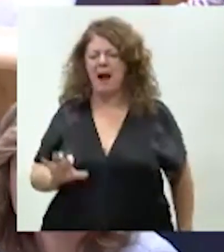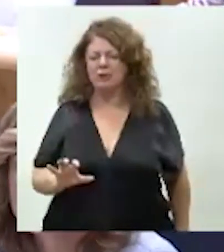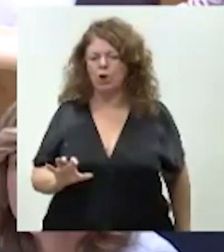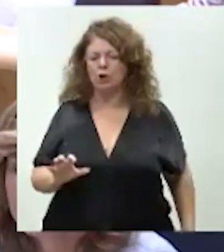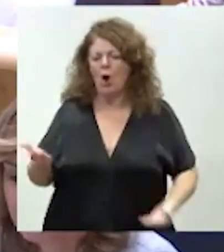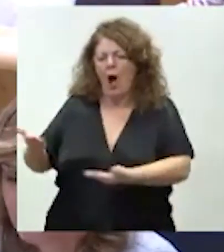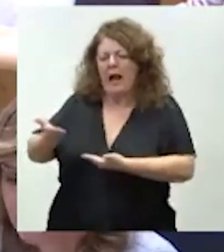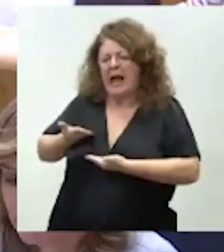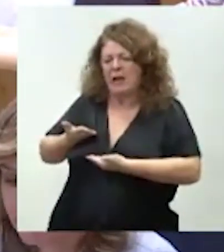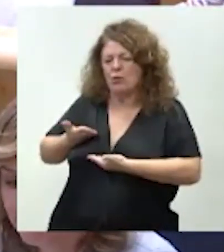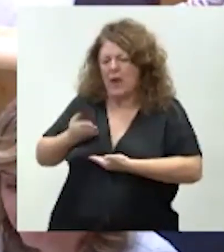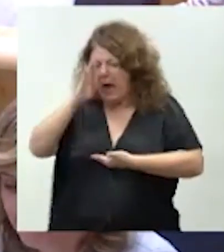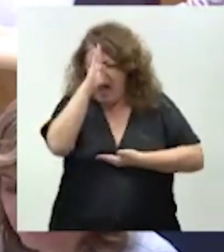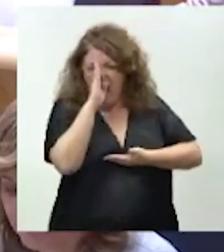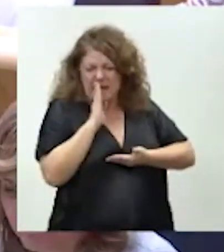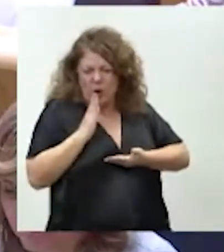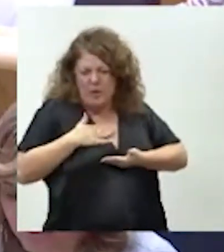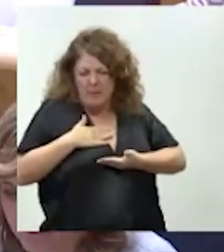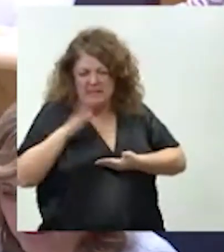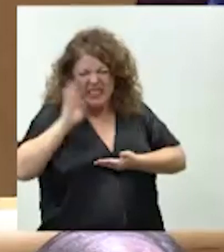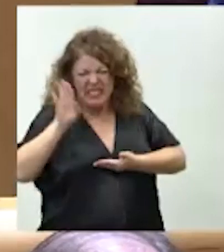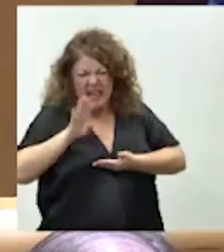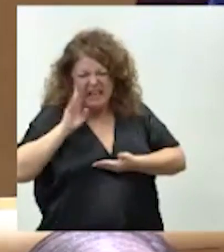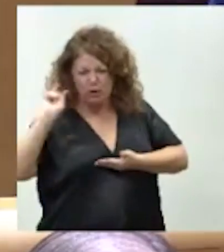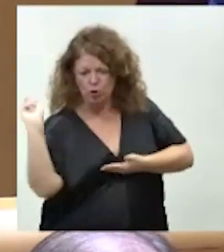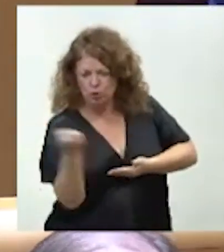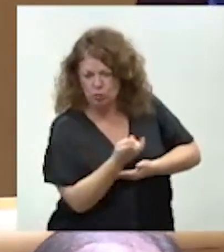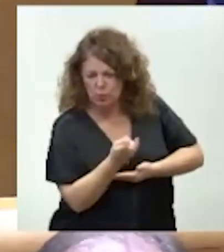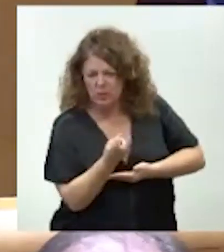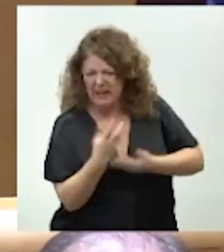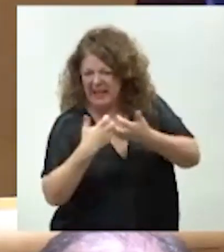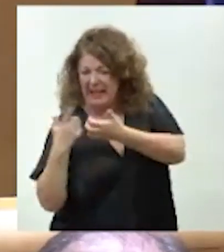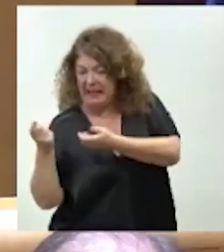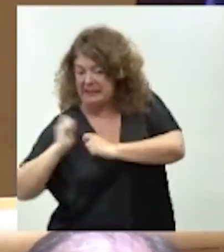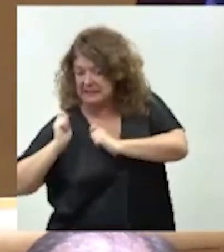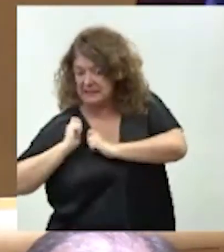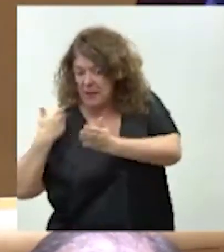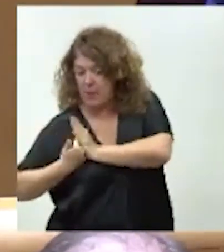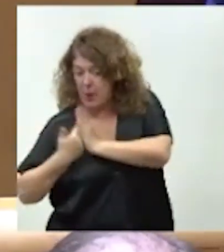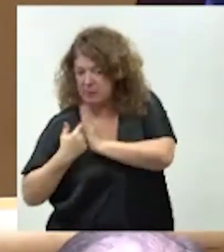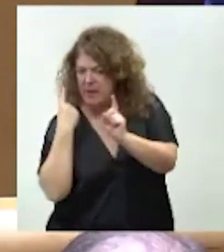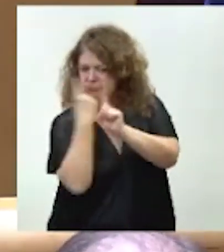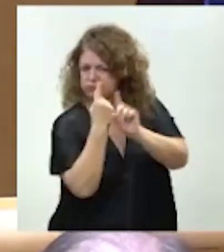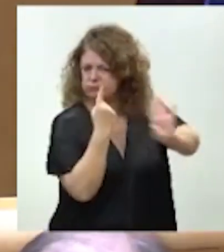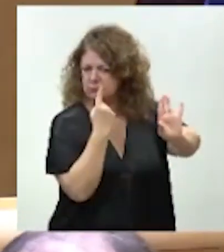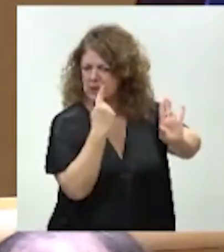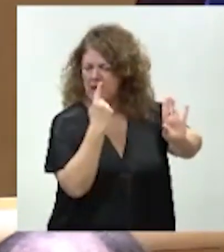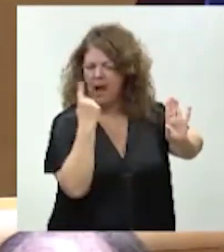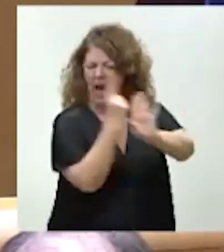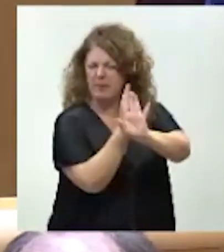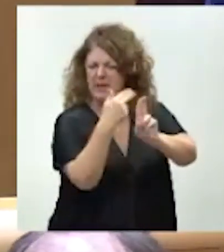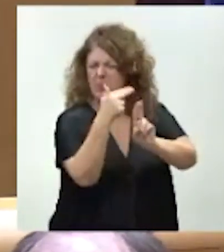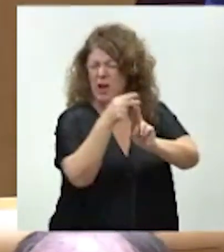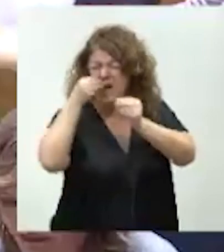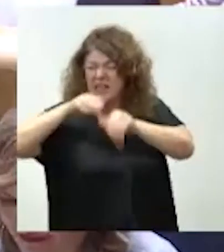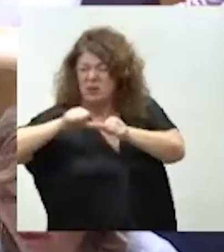les ayudara a esconder sus delitos y que les fabricara pruebas en relación con sus adversarios políticos. Ese es el historial